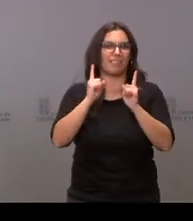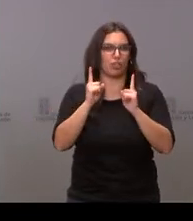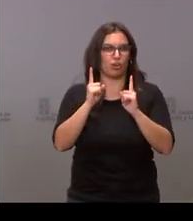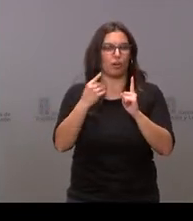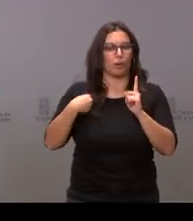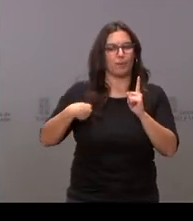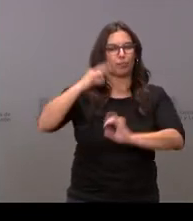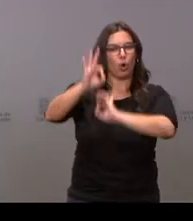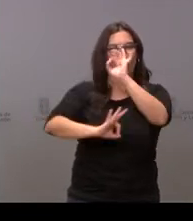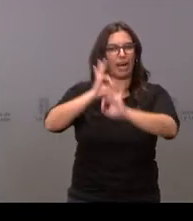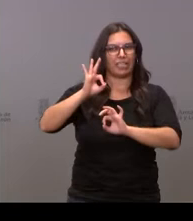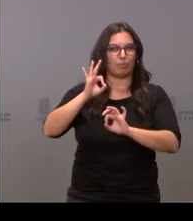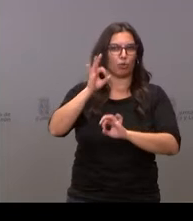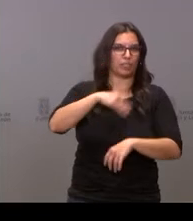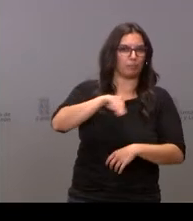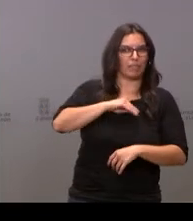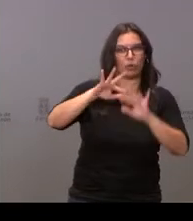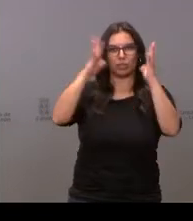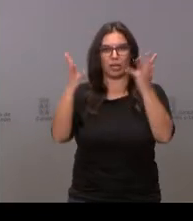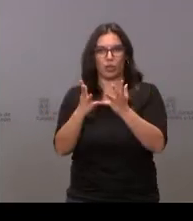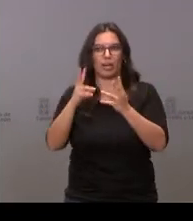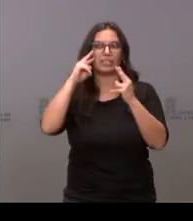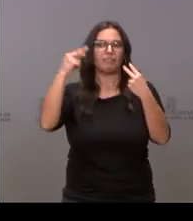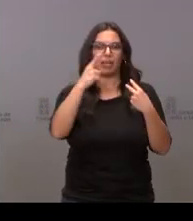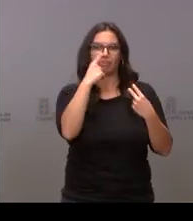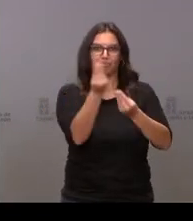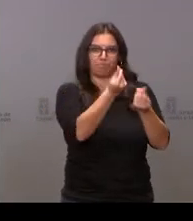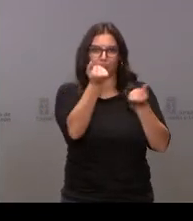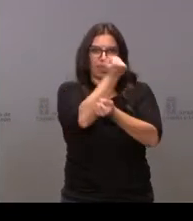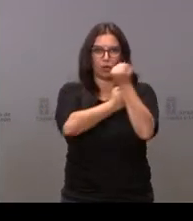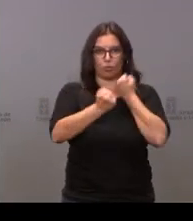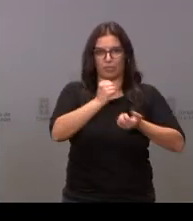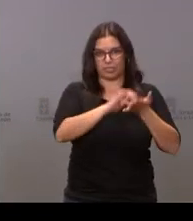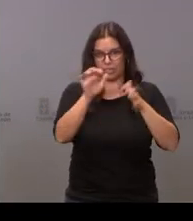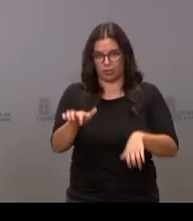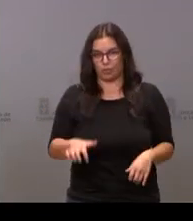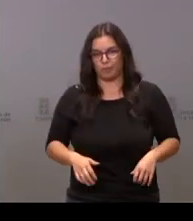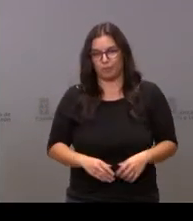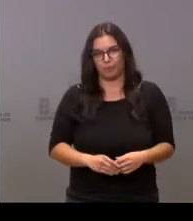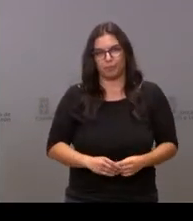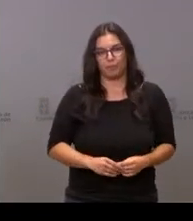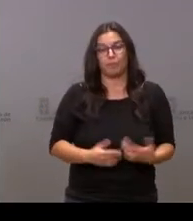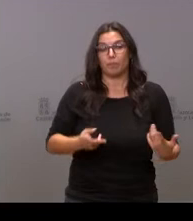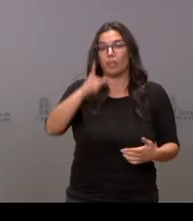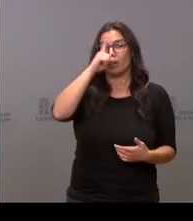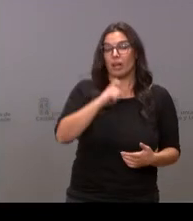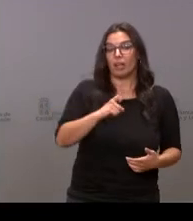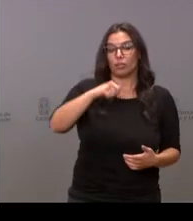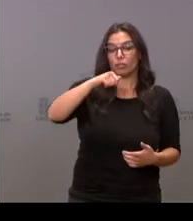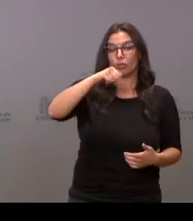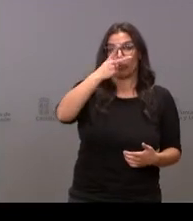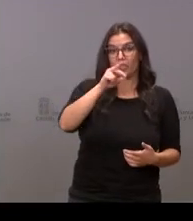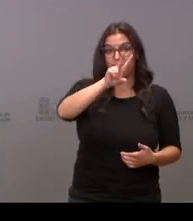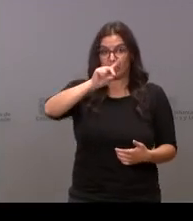organismos nacionales e internacionales para la economía de Castilla y León. Toda vez que en el año 2021 la